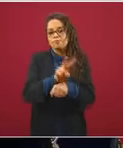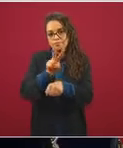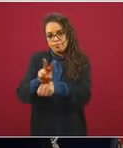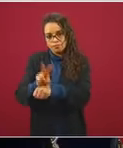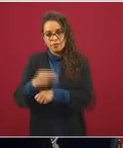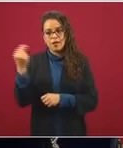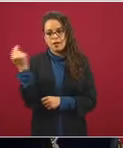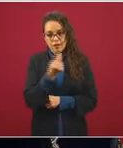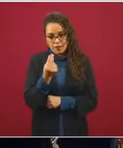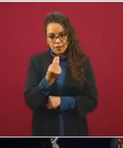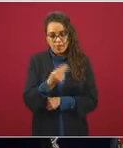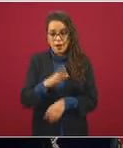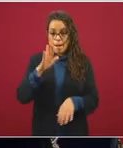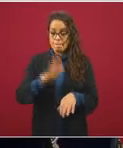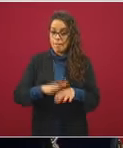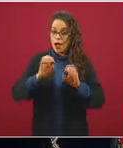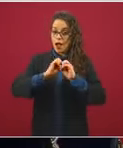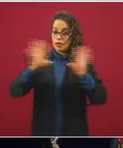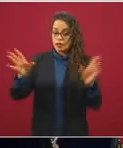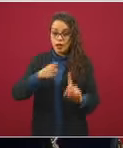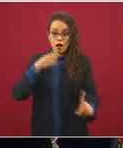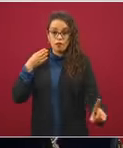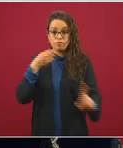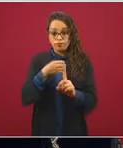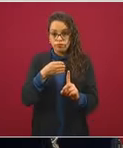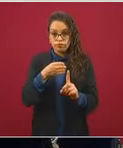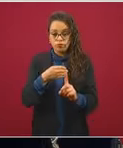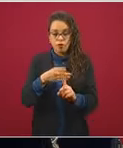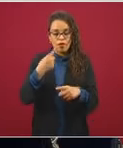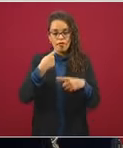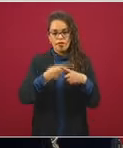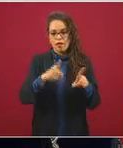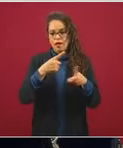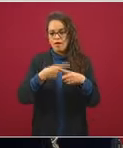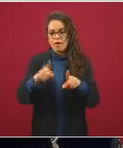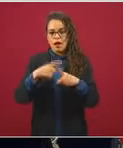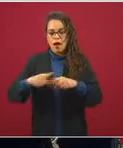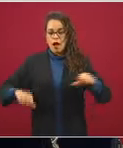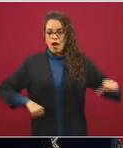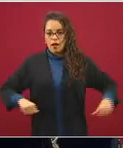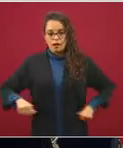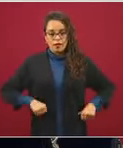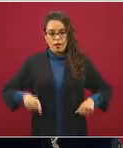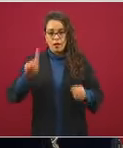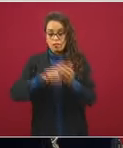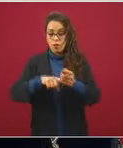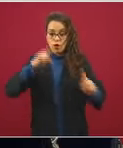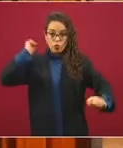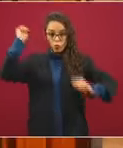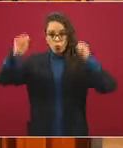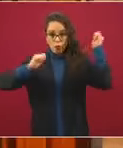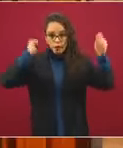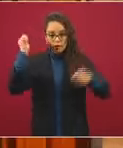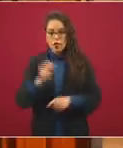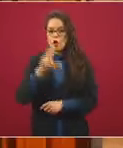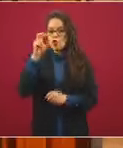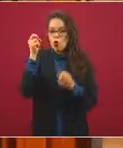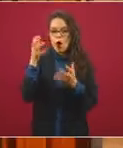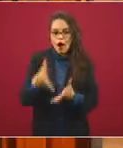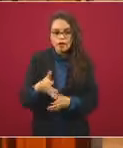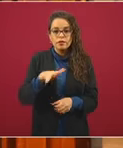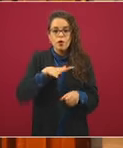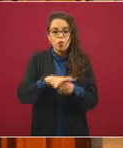aplicar especificidades que deben de llevar todas las actividades turísticas sin importar el giro